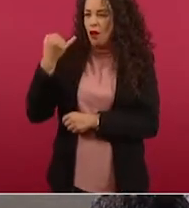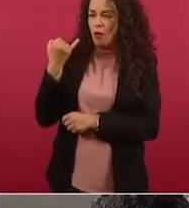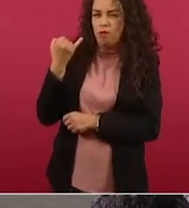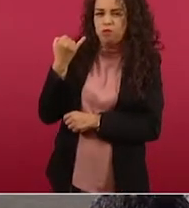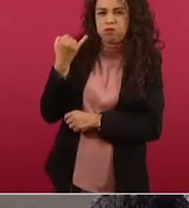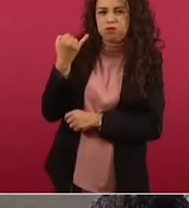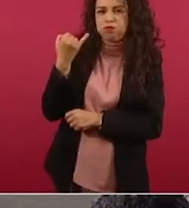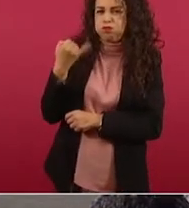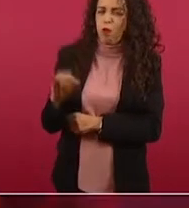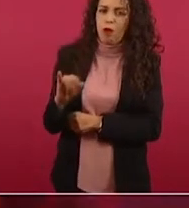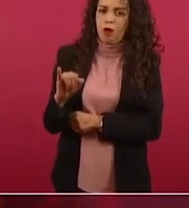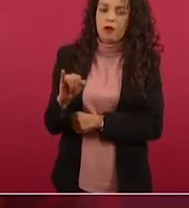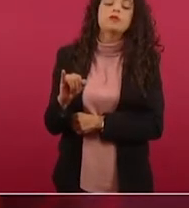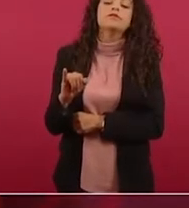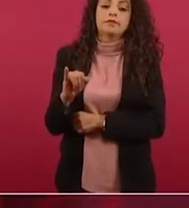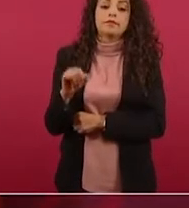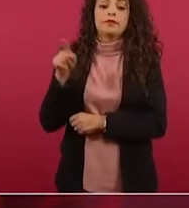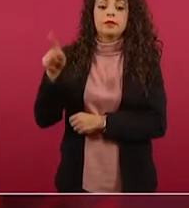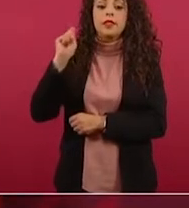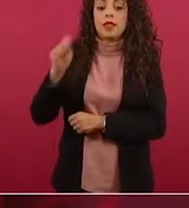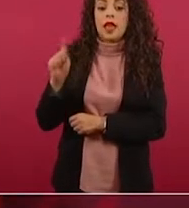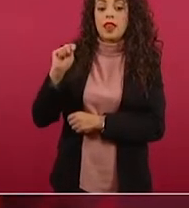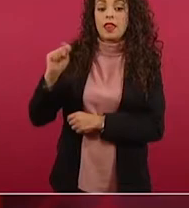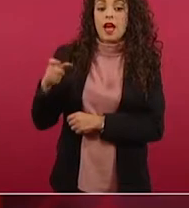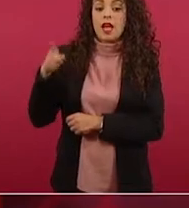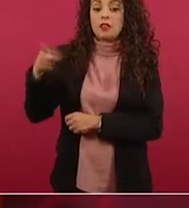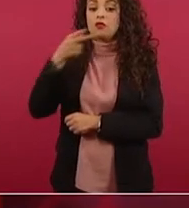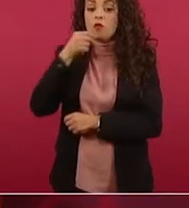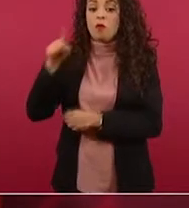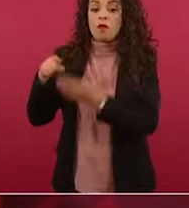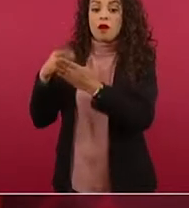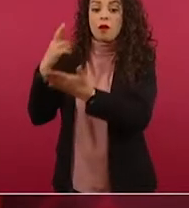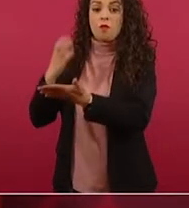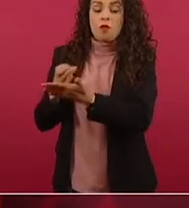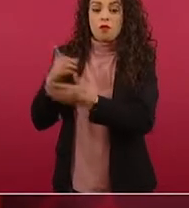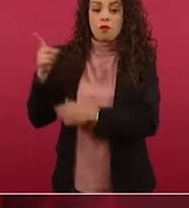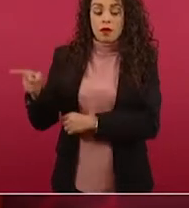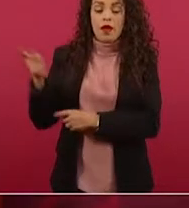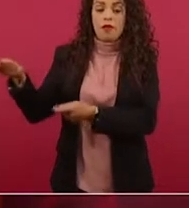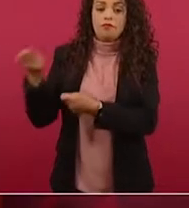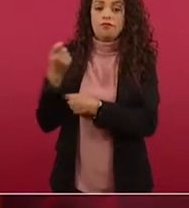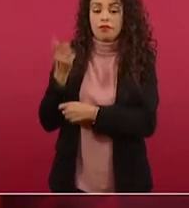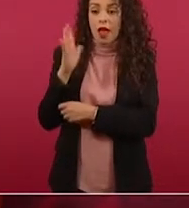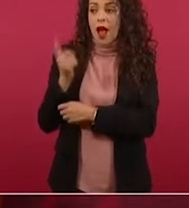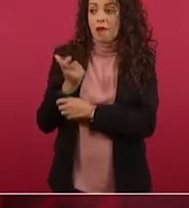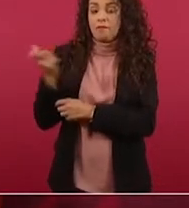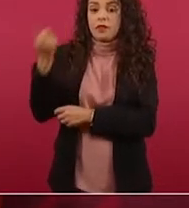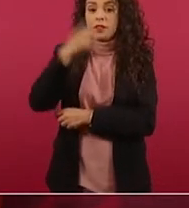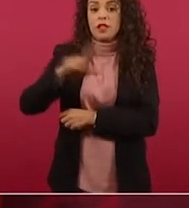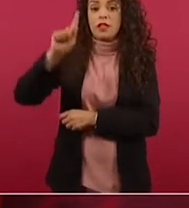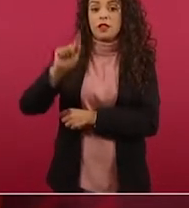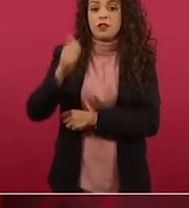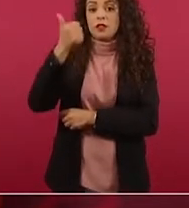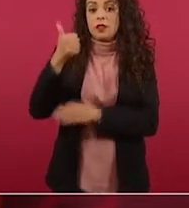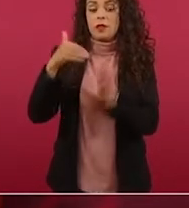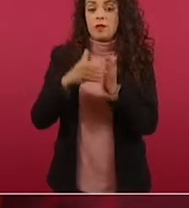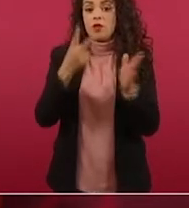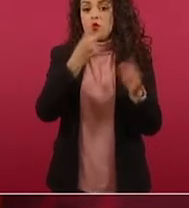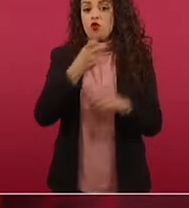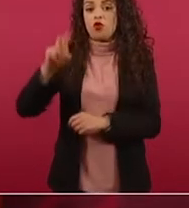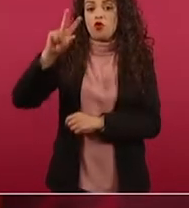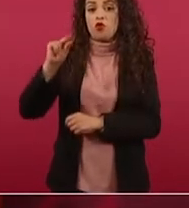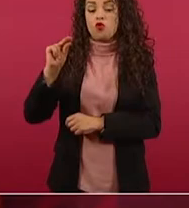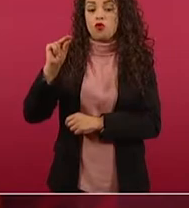senador también republicano por Texas que ha recibido 176.284 mil